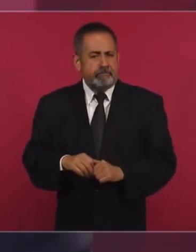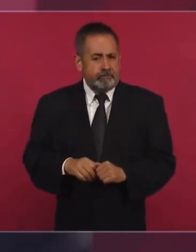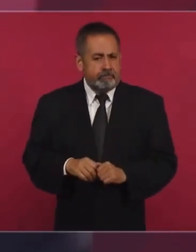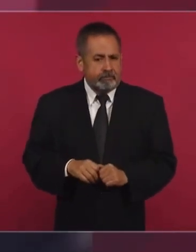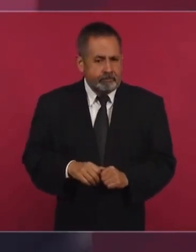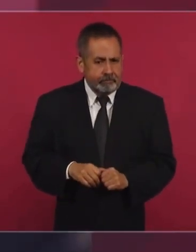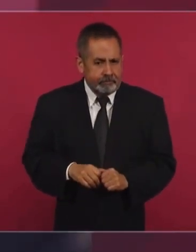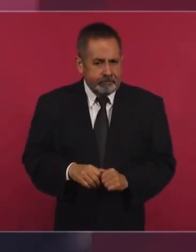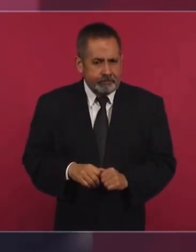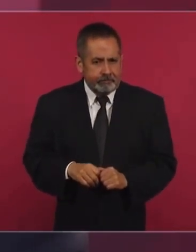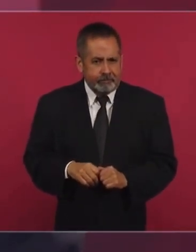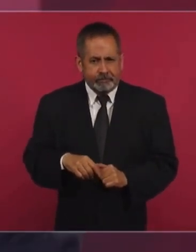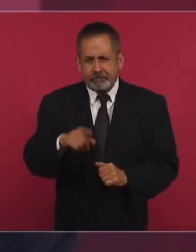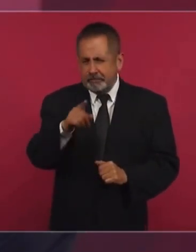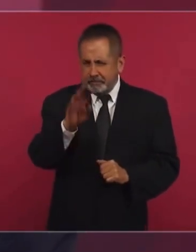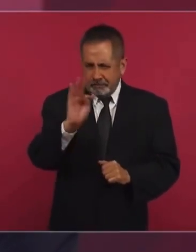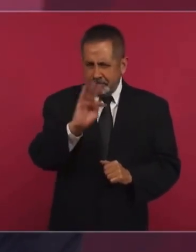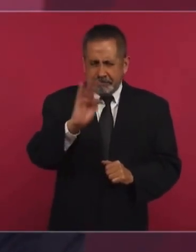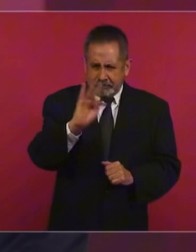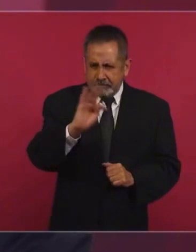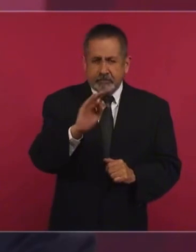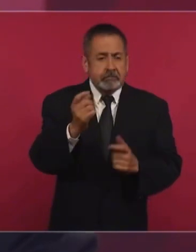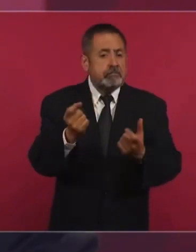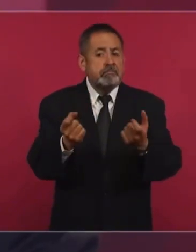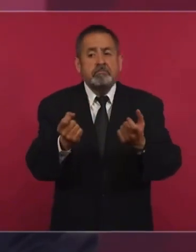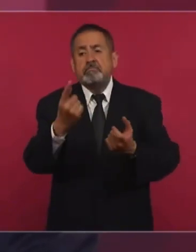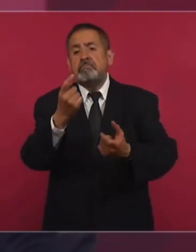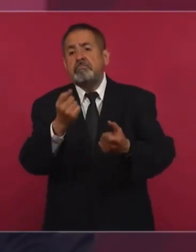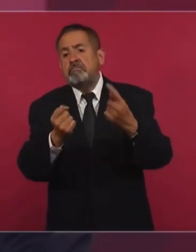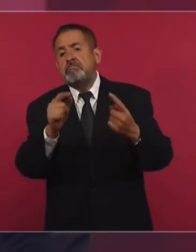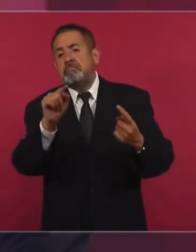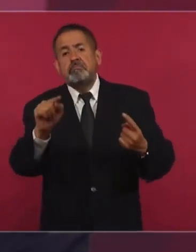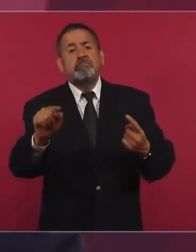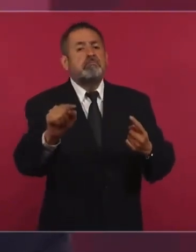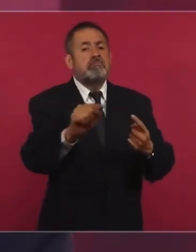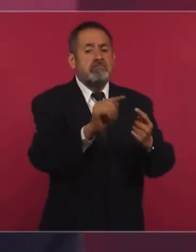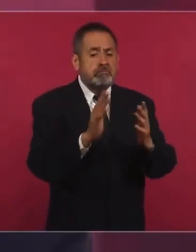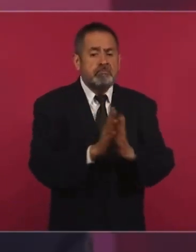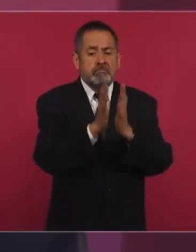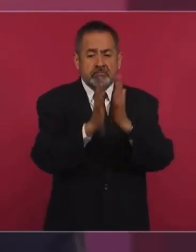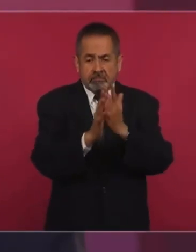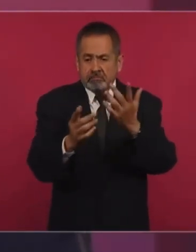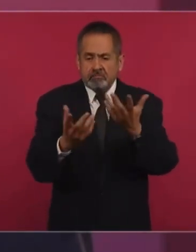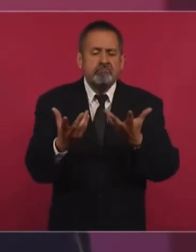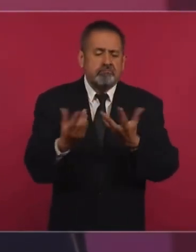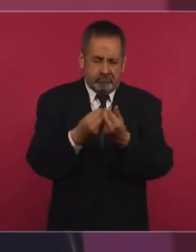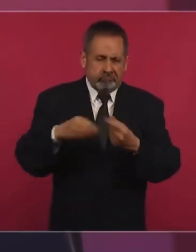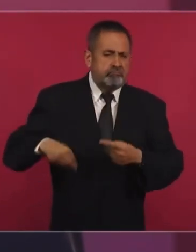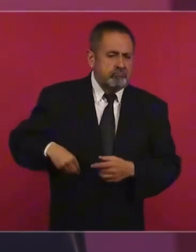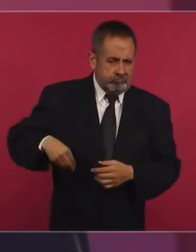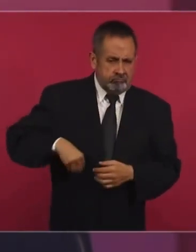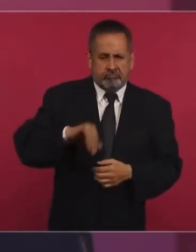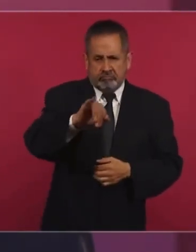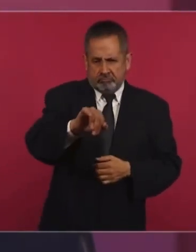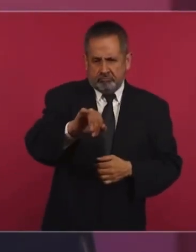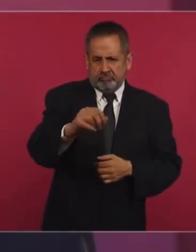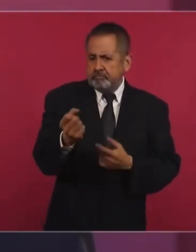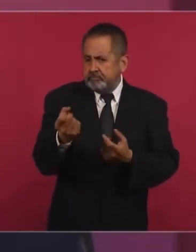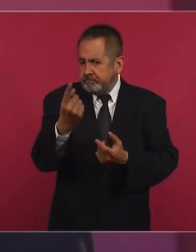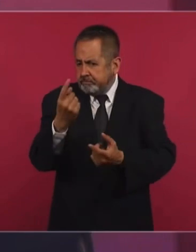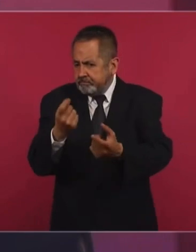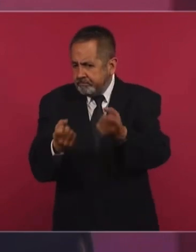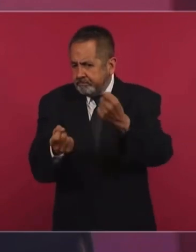eso pudieron haber participado algunos elementos del Ejército,